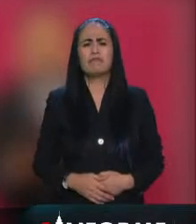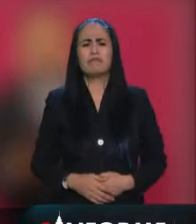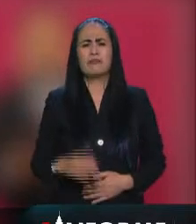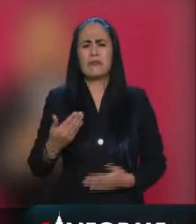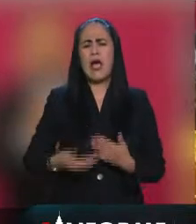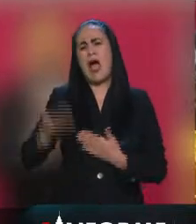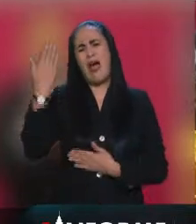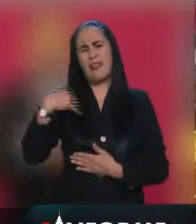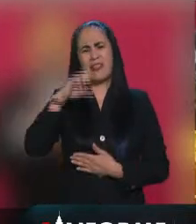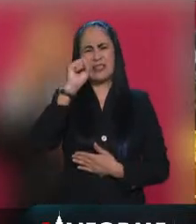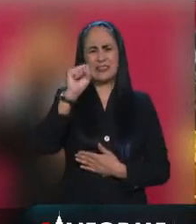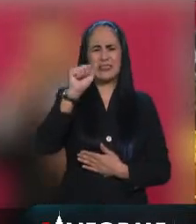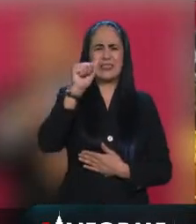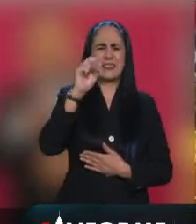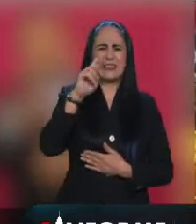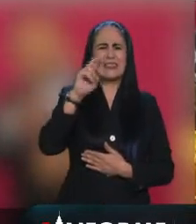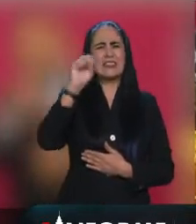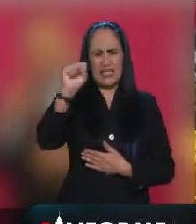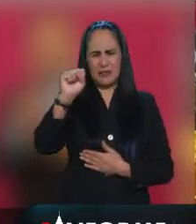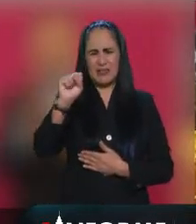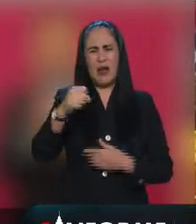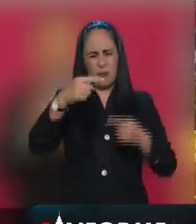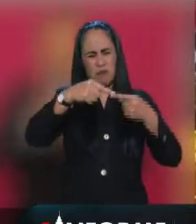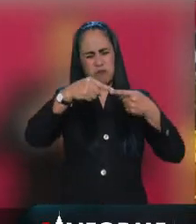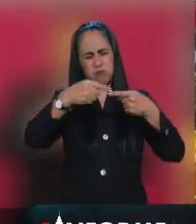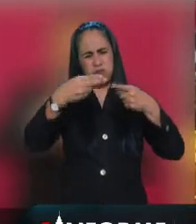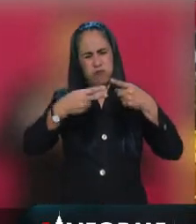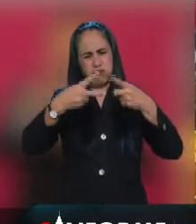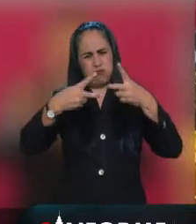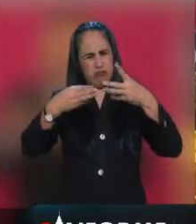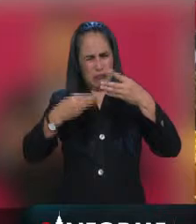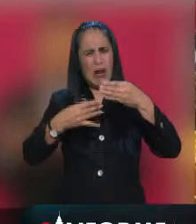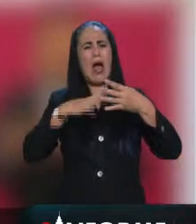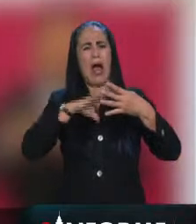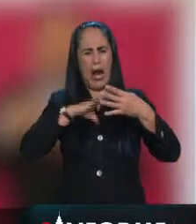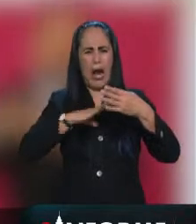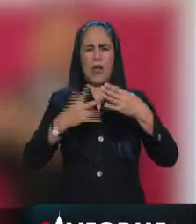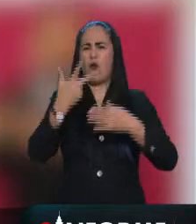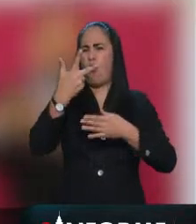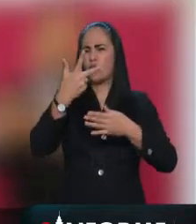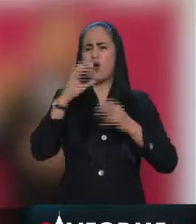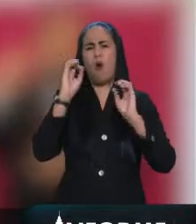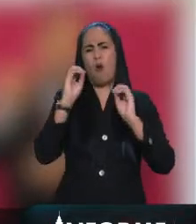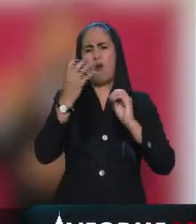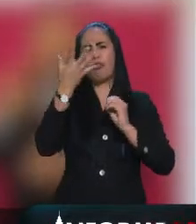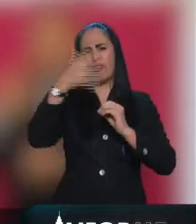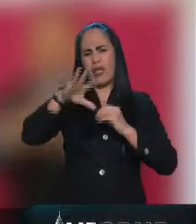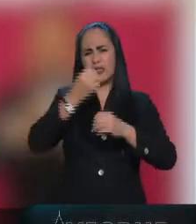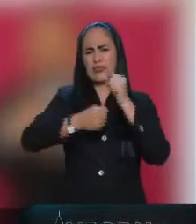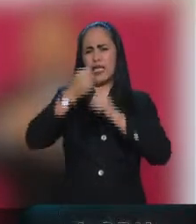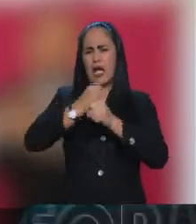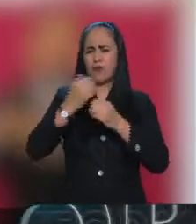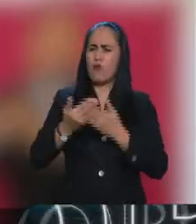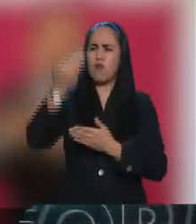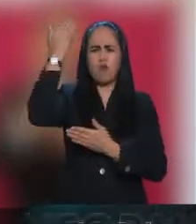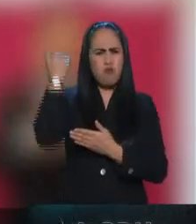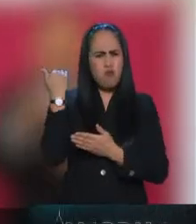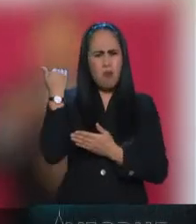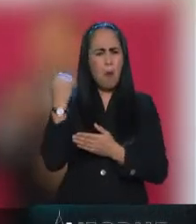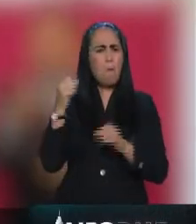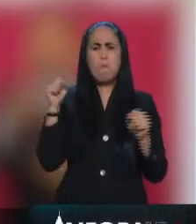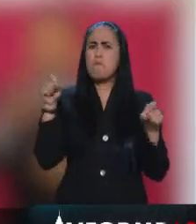otros SARS. Hay otros SARS que ustedes saben, de hace unos 8 o 10 años, que están en una condición